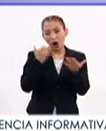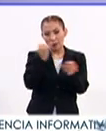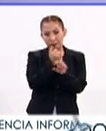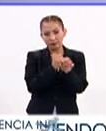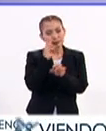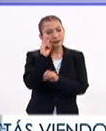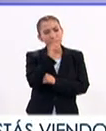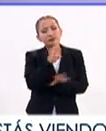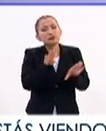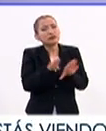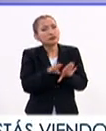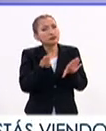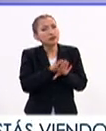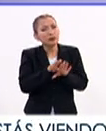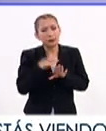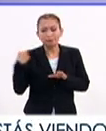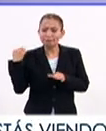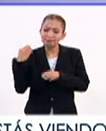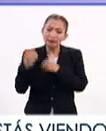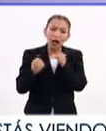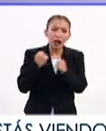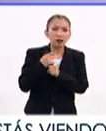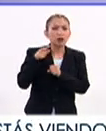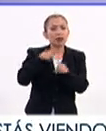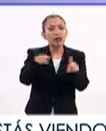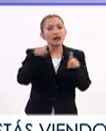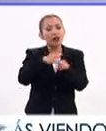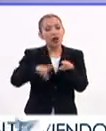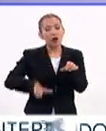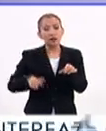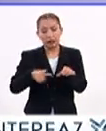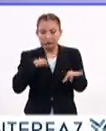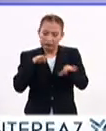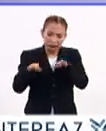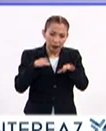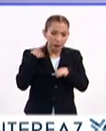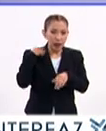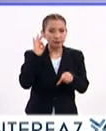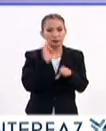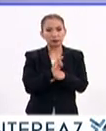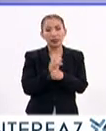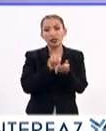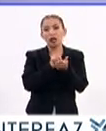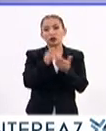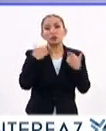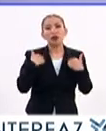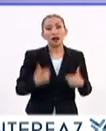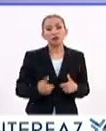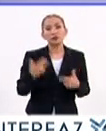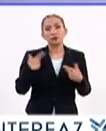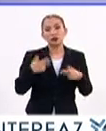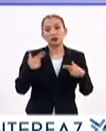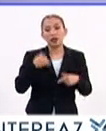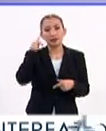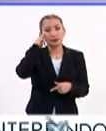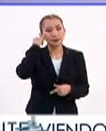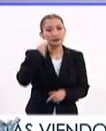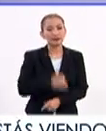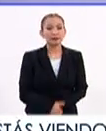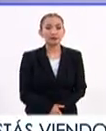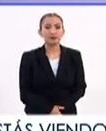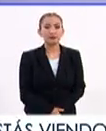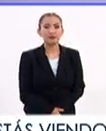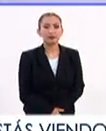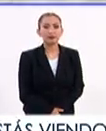reportaje, veremos cómo en los últimos años los diferentes gobiernos han trabajado por proteger los derechos humanos de la población indígena.